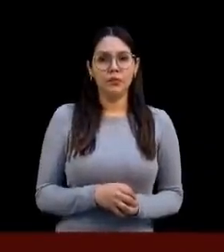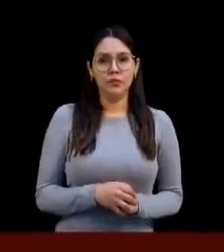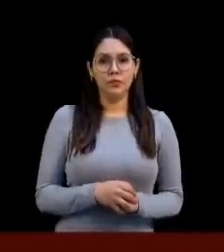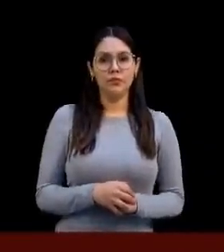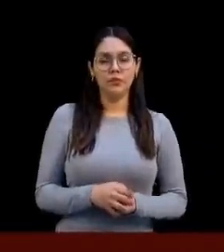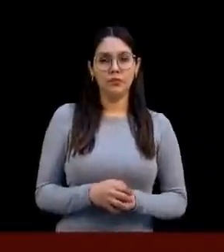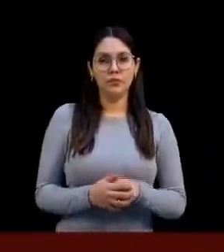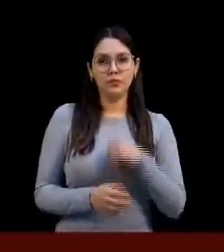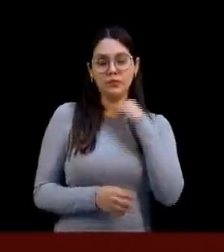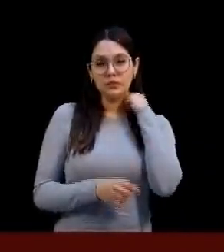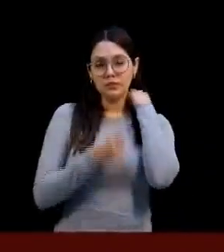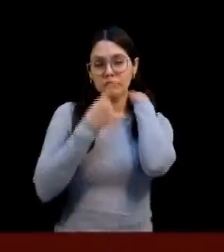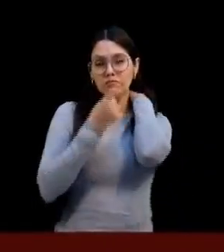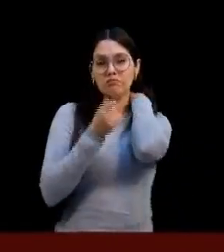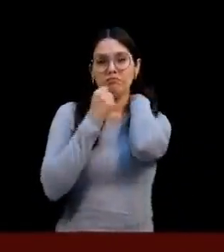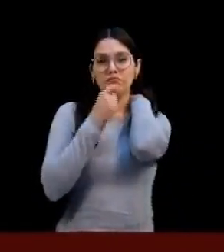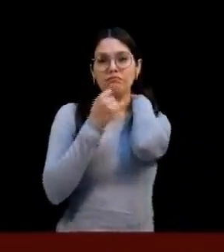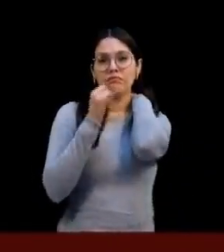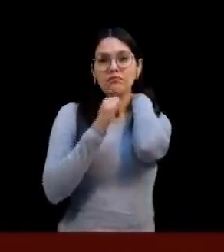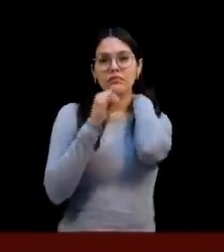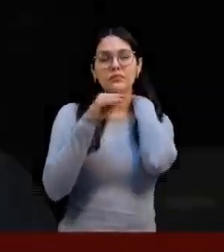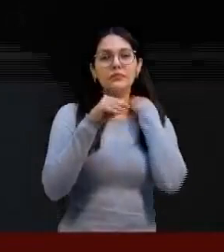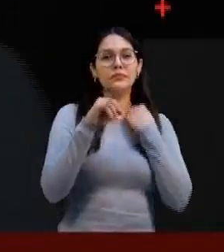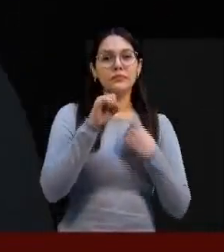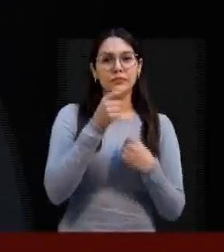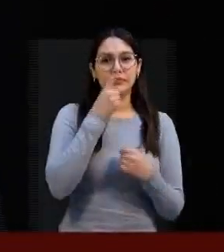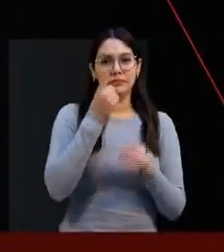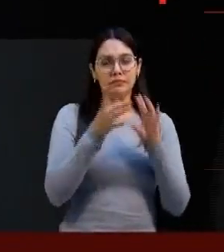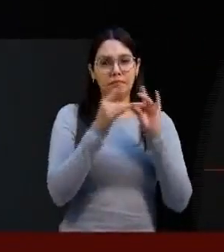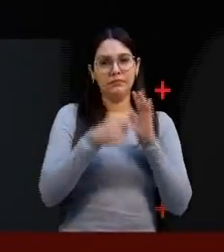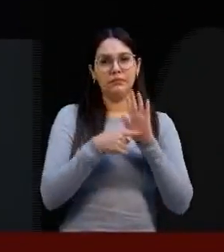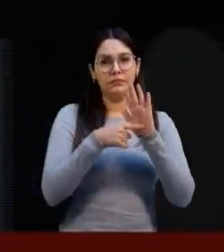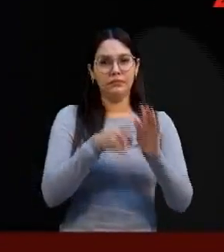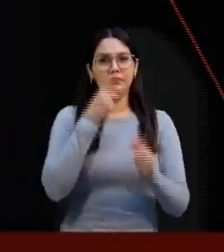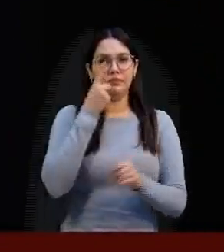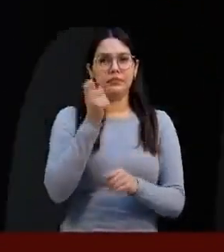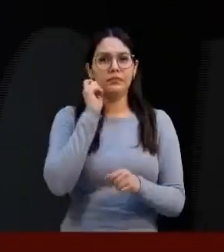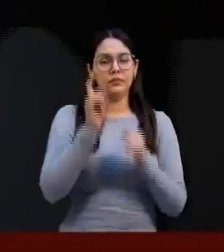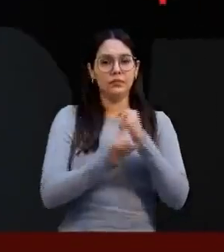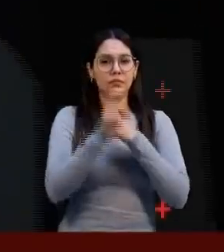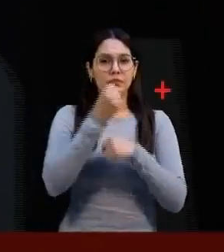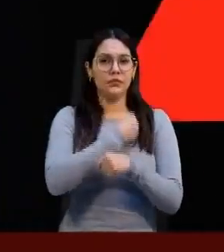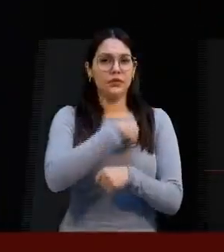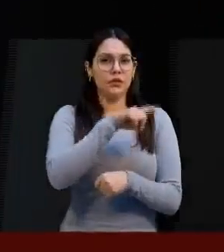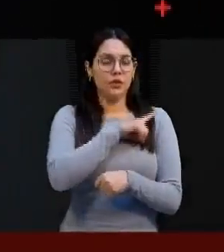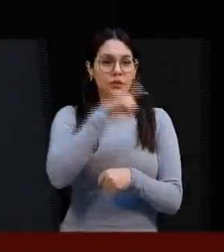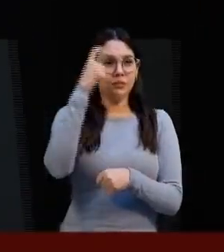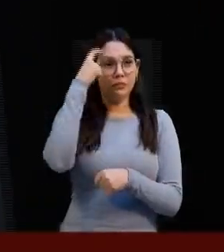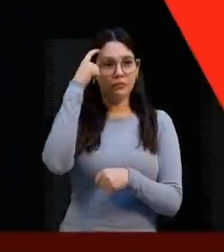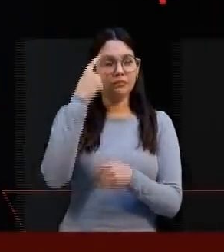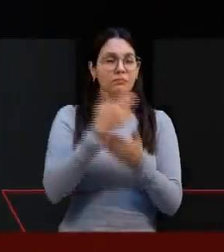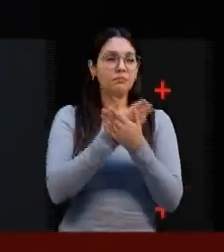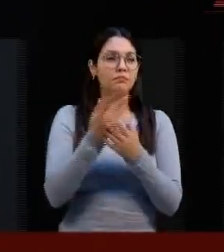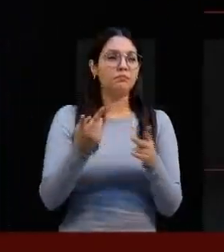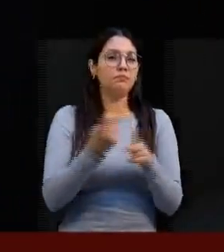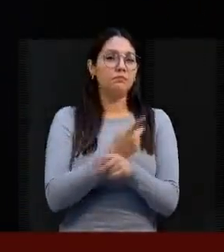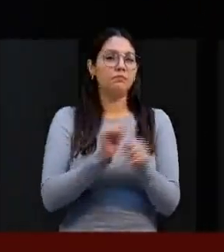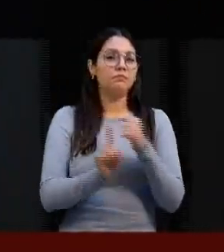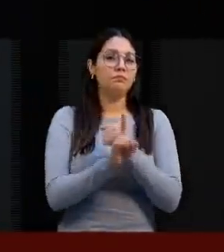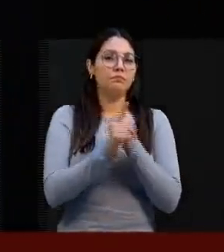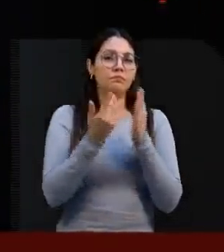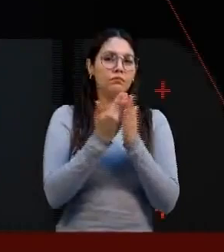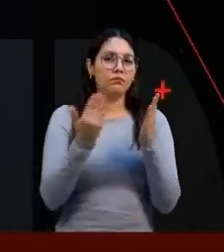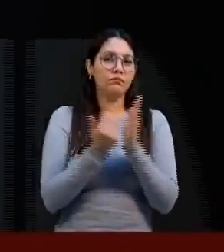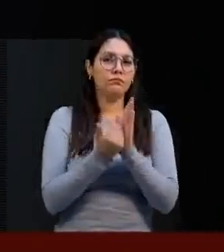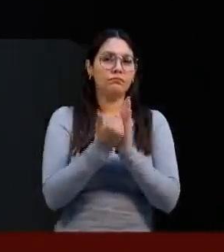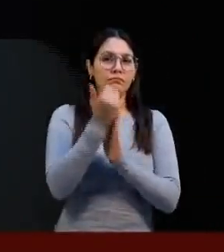Según cifras del Instituto Mexicano del Seguro Social, los problemas de salud mental en la población económicamente activa afectan